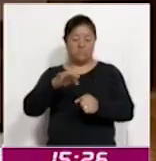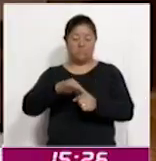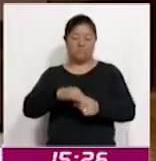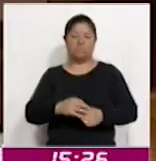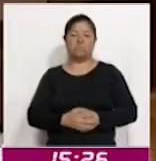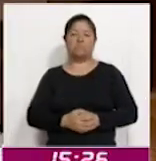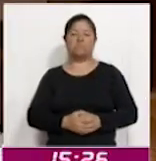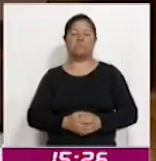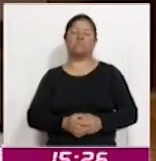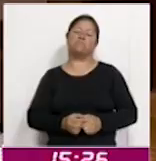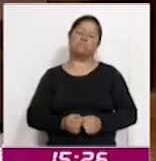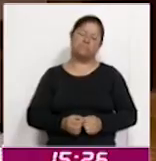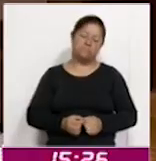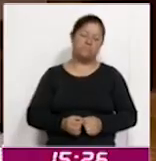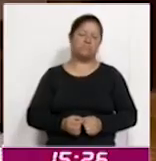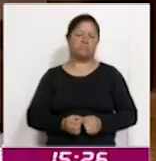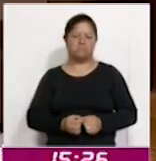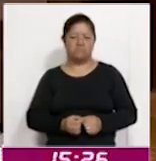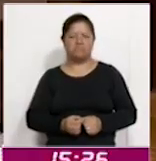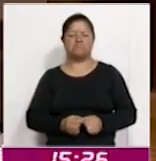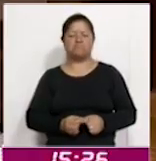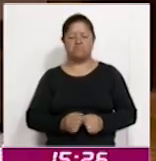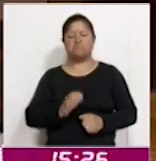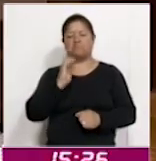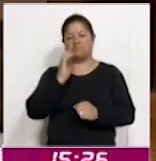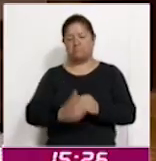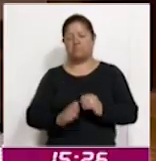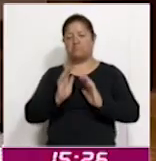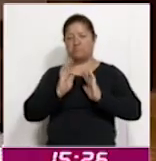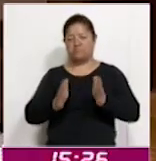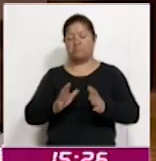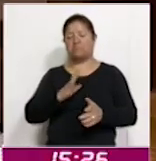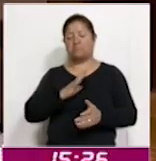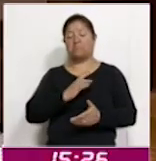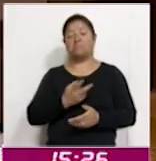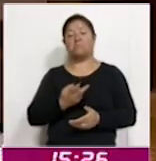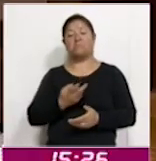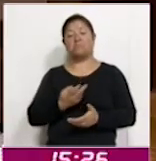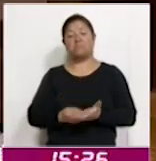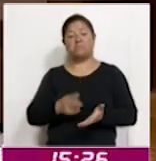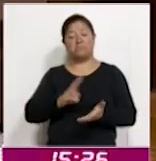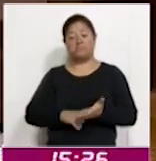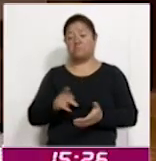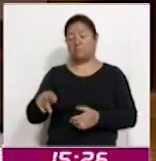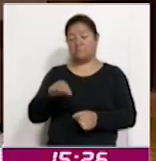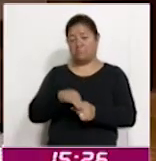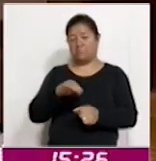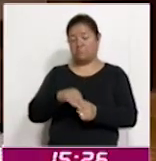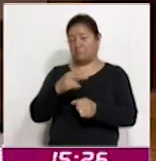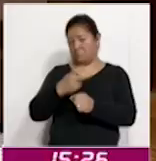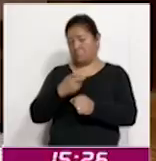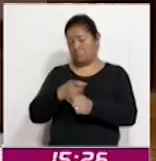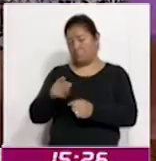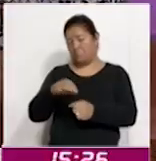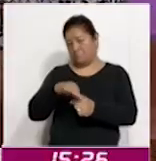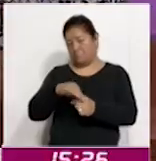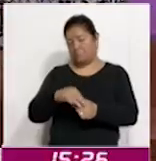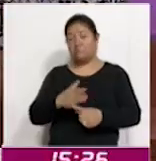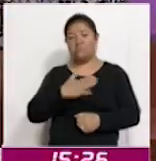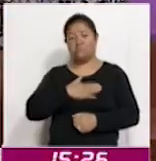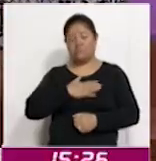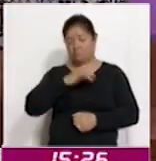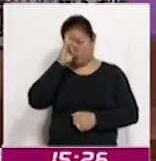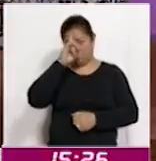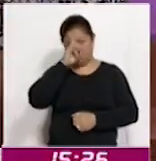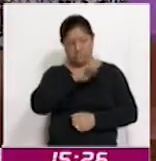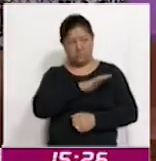Ok, concluye una etapa adicional dentro del proceso electoral extraordinario. Debemos recordar que el proceso electoral, nosotros como Consejo General